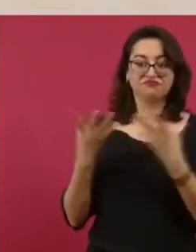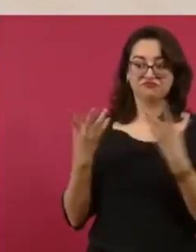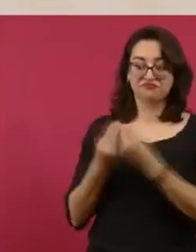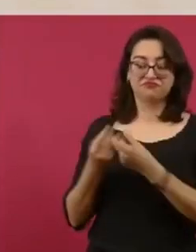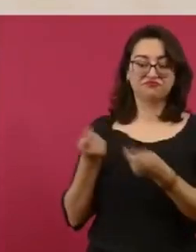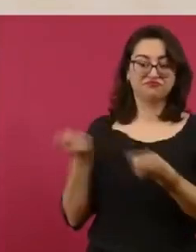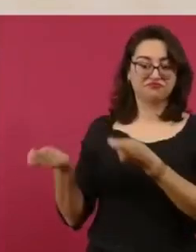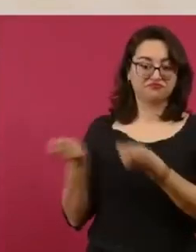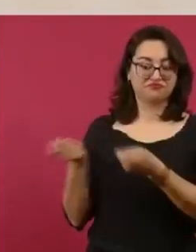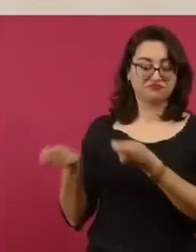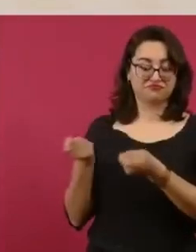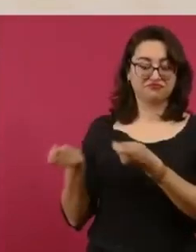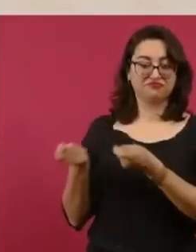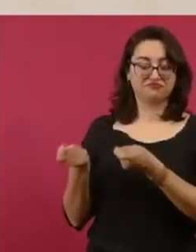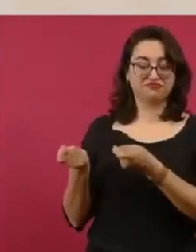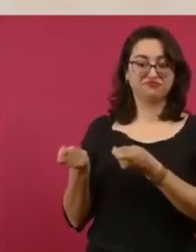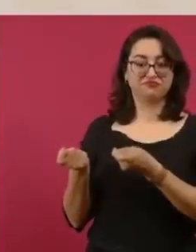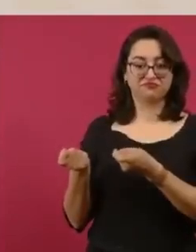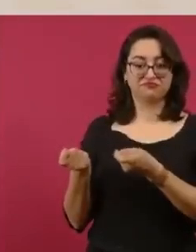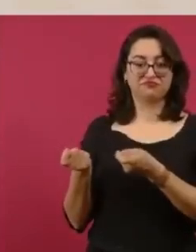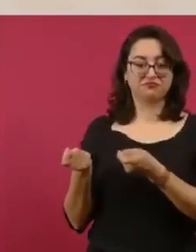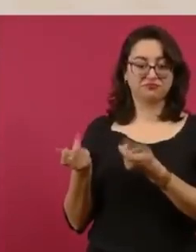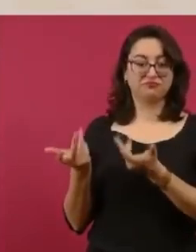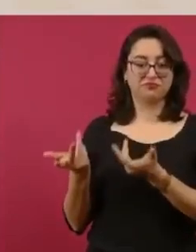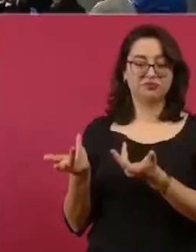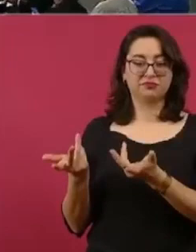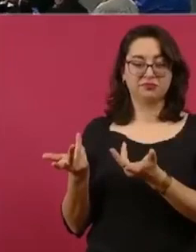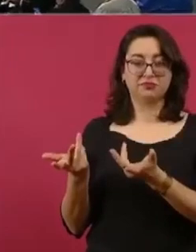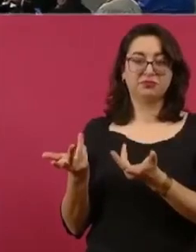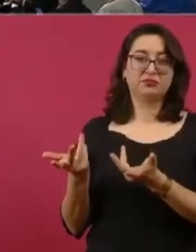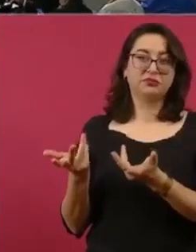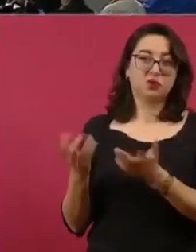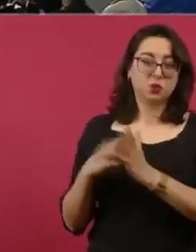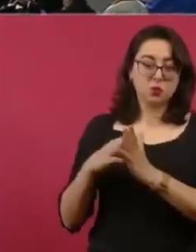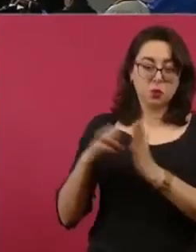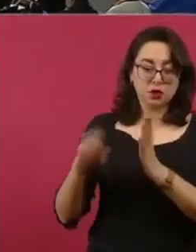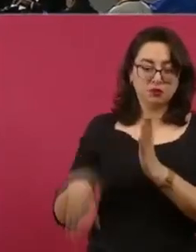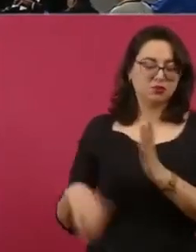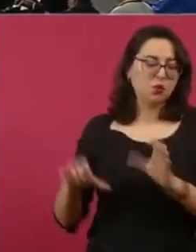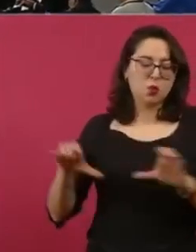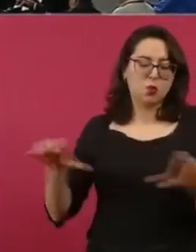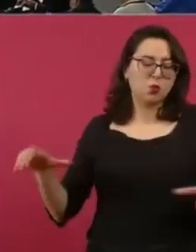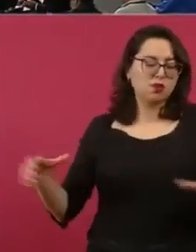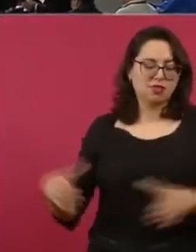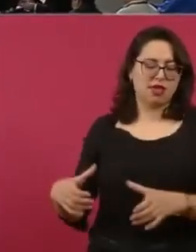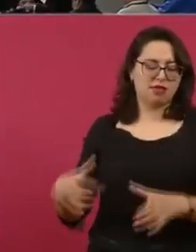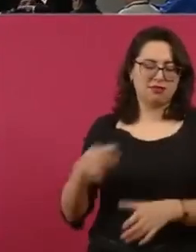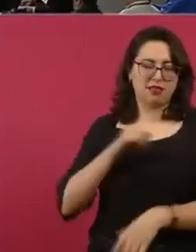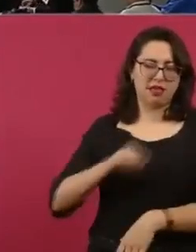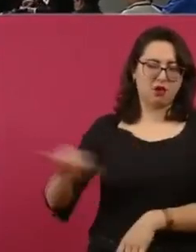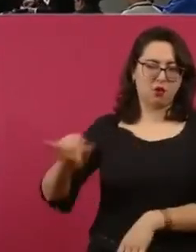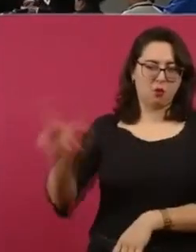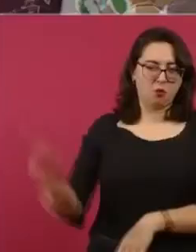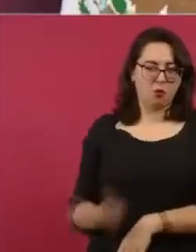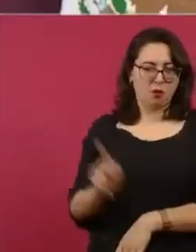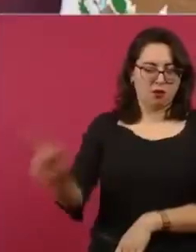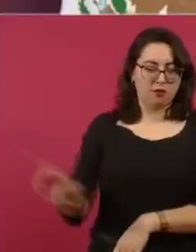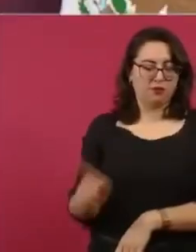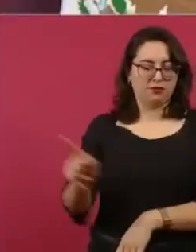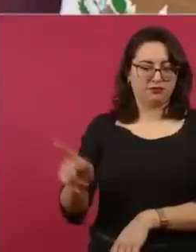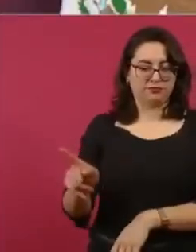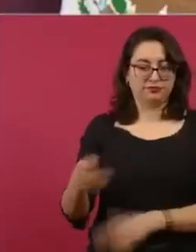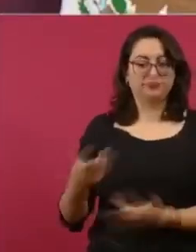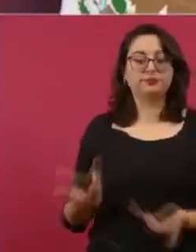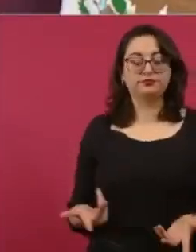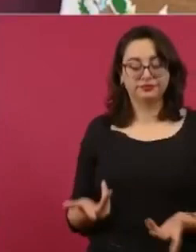Entonces, bueno, ante una situación de esta naturaleza, ¿qué nos queda más que, pues, con toda seriedad decirle, ay, o no hay estado de derecho? ¿Estamos en estado de